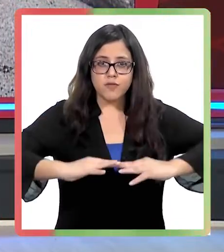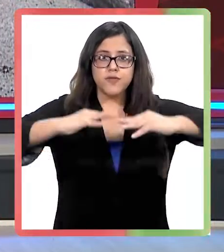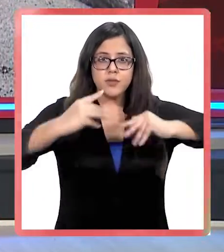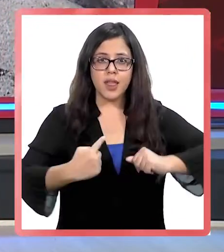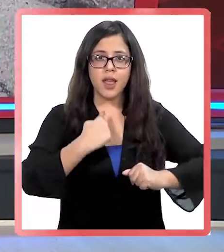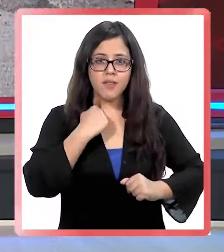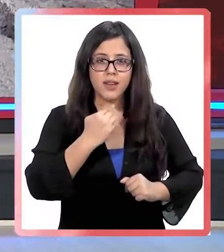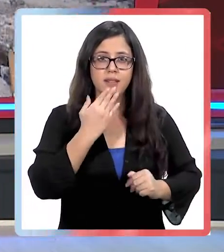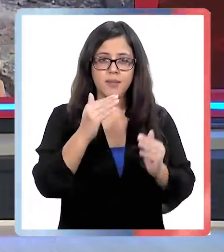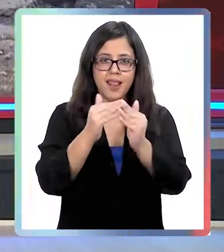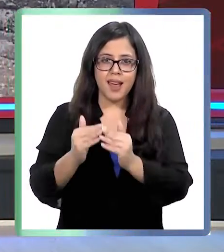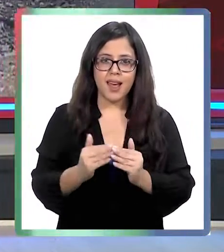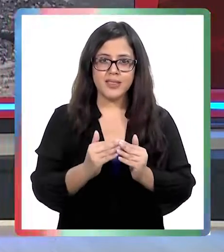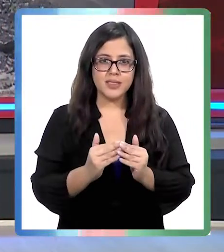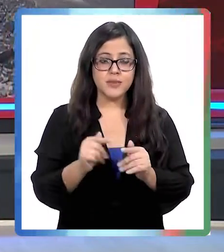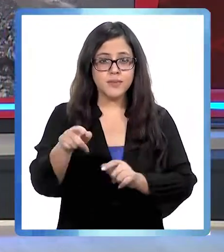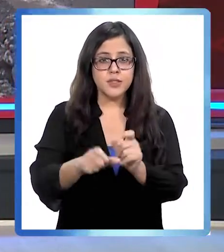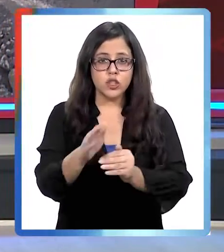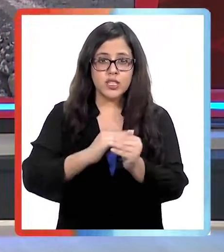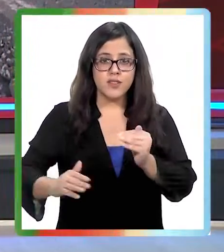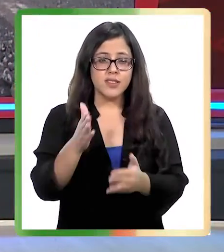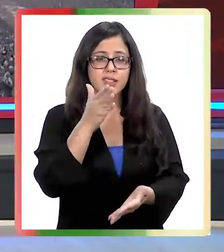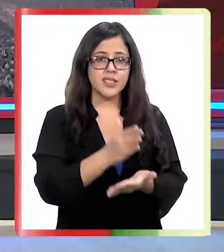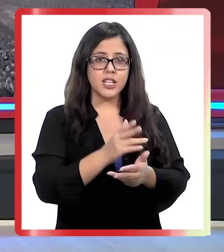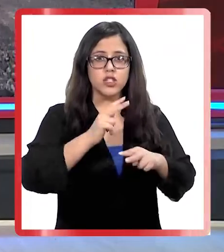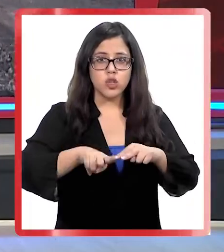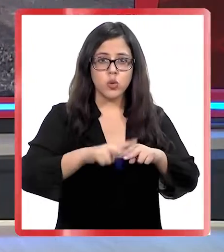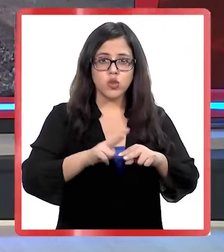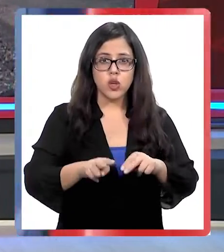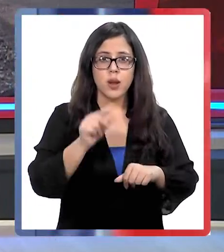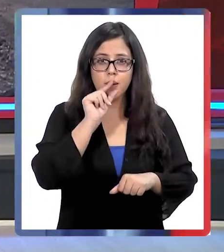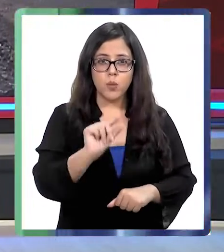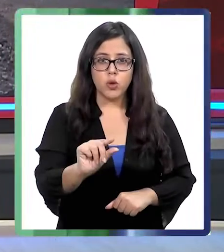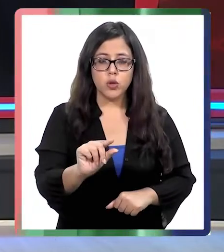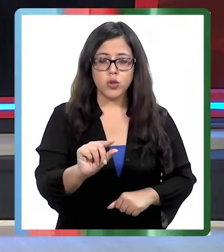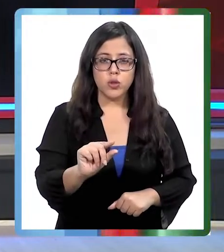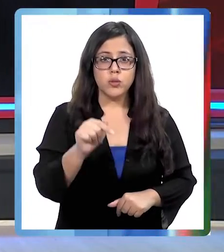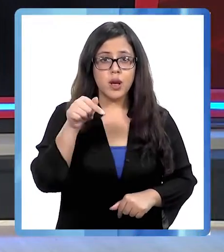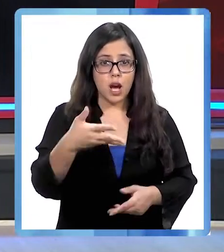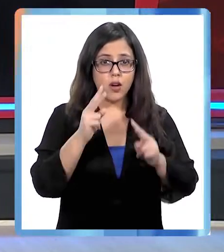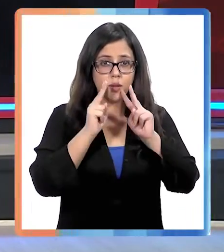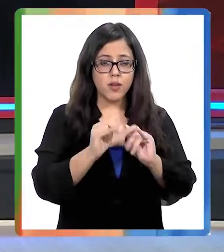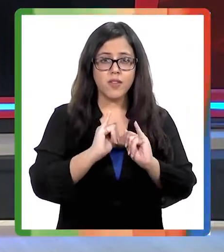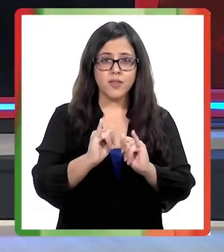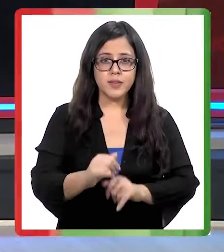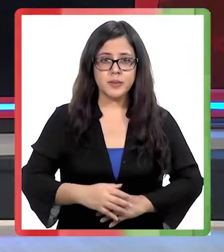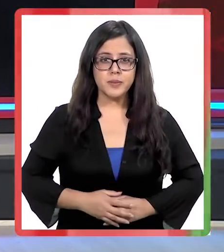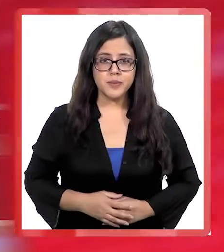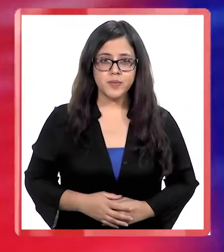y afecta incluso a las casas. Los vecinos del sector exigen una solución lo antes posible. La nota es de Aysén